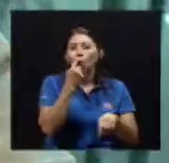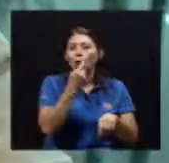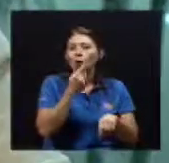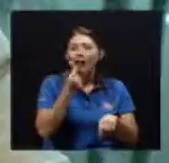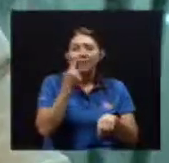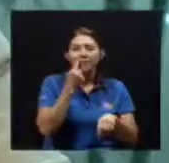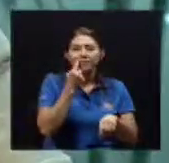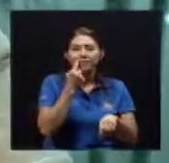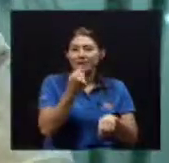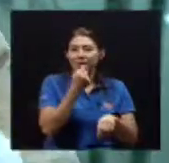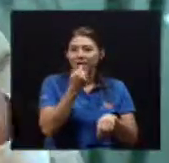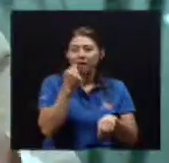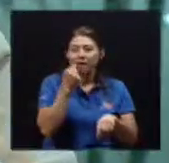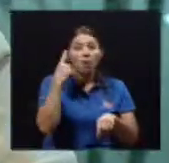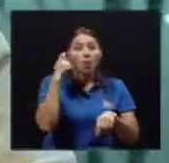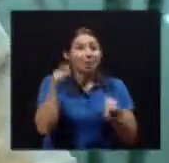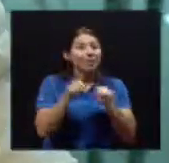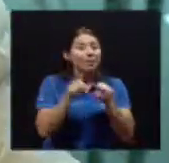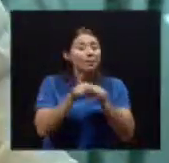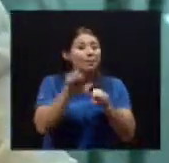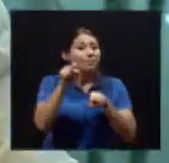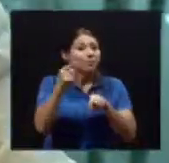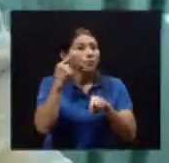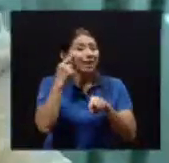allá De la salud Bucodental Es maxilofacial